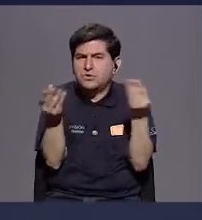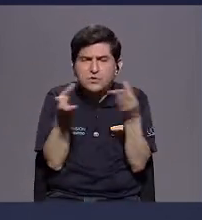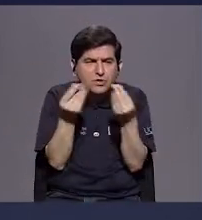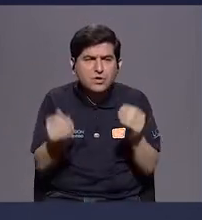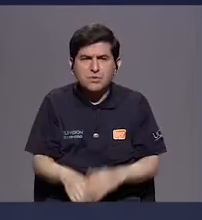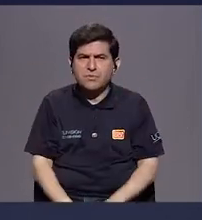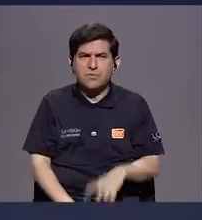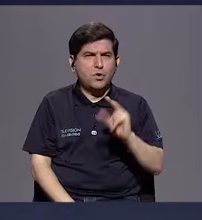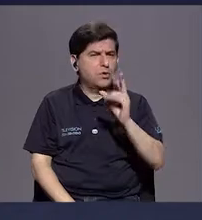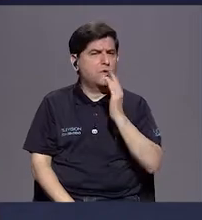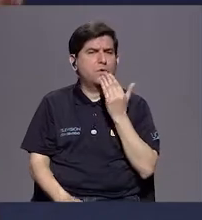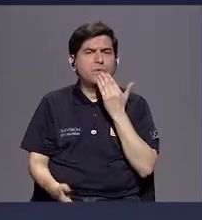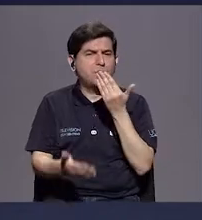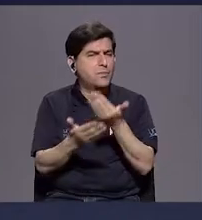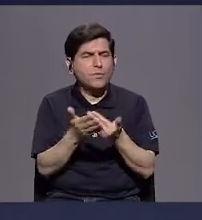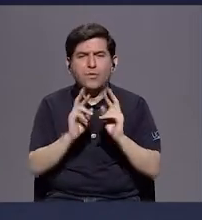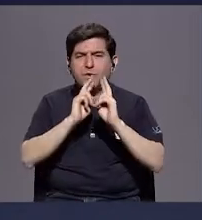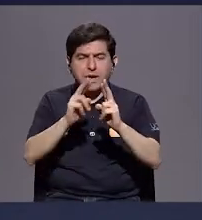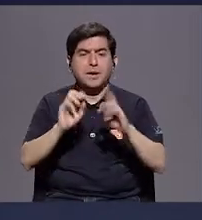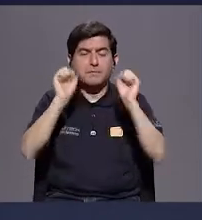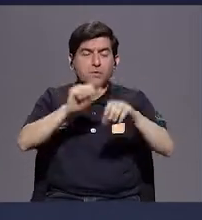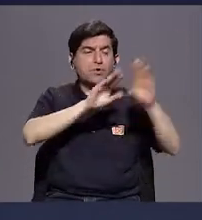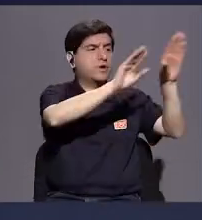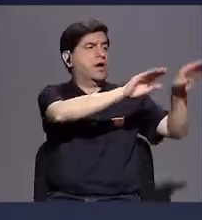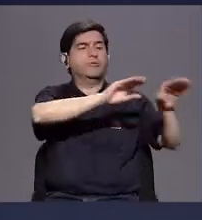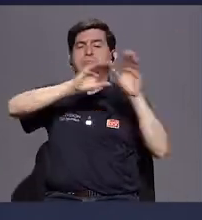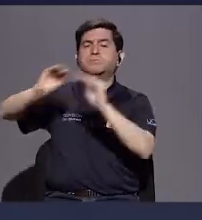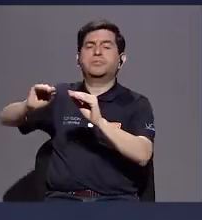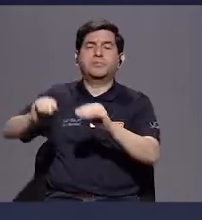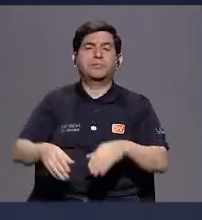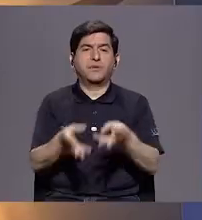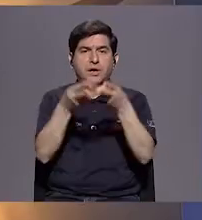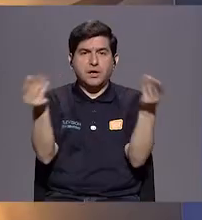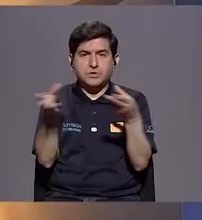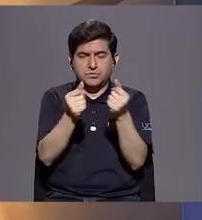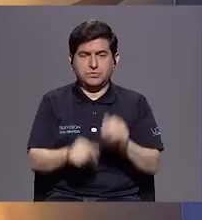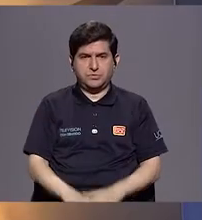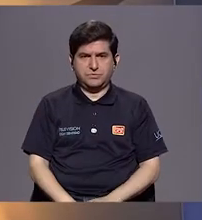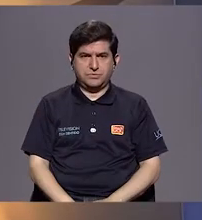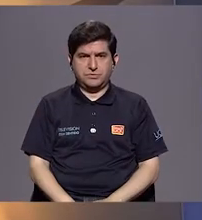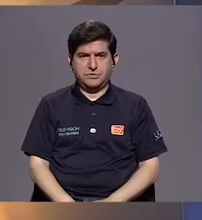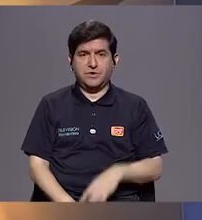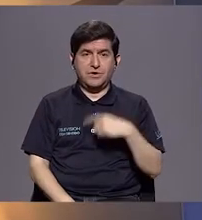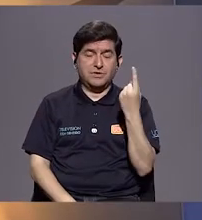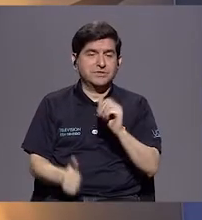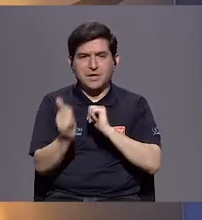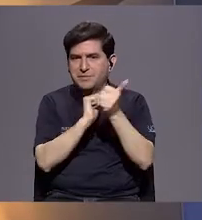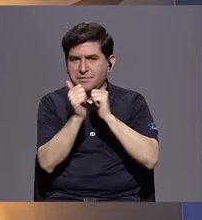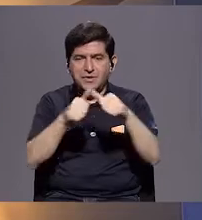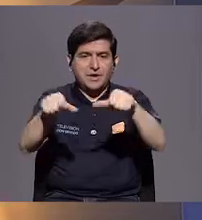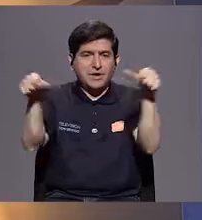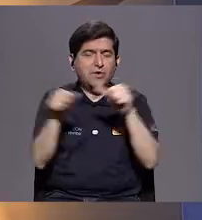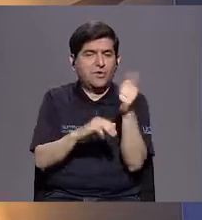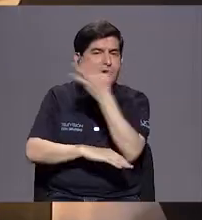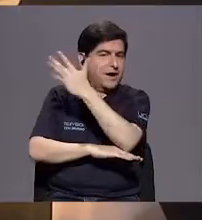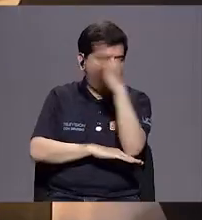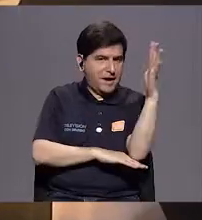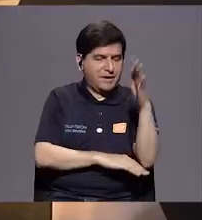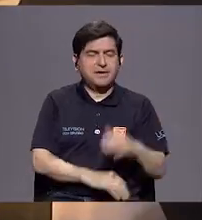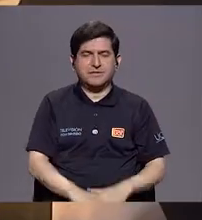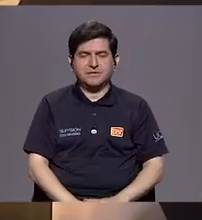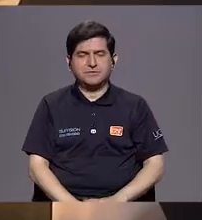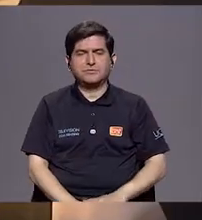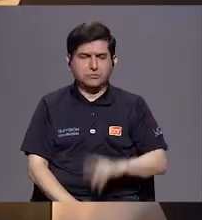no está con buenos rendimientos, podrían migrar hacia algunas soluciones alternas. Siempre que no compita con áreas forestales, ¿verdad? Sí,